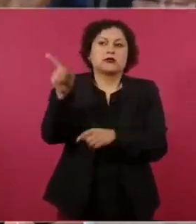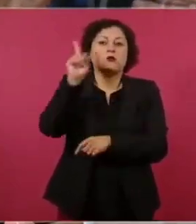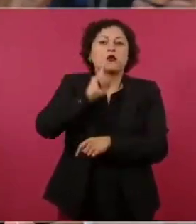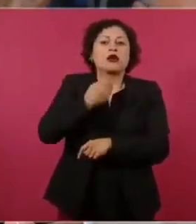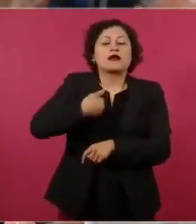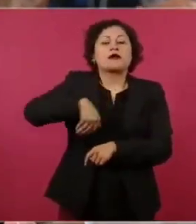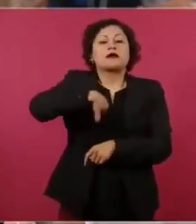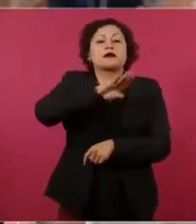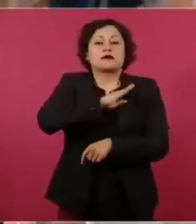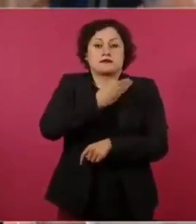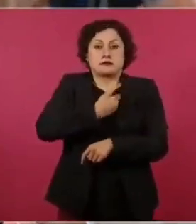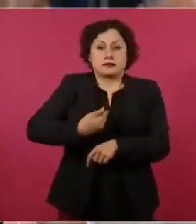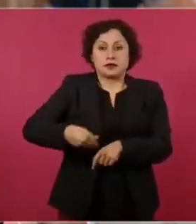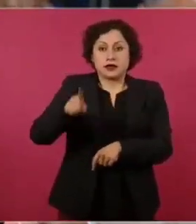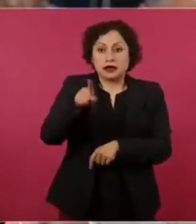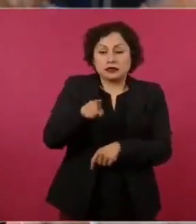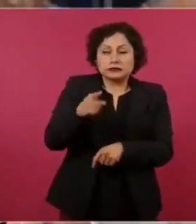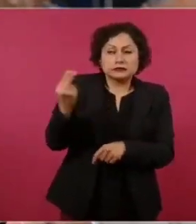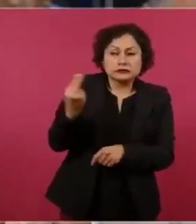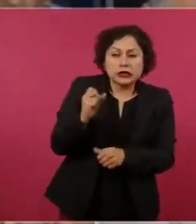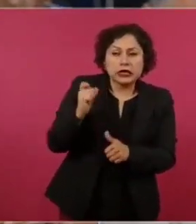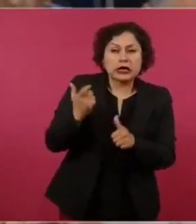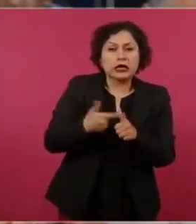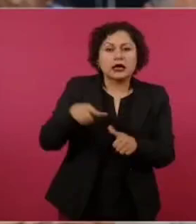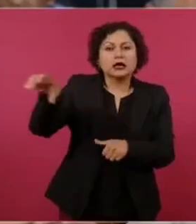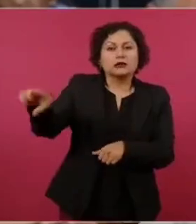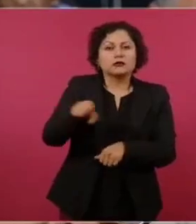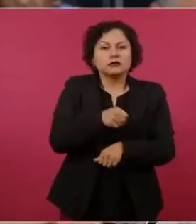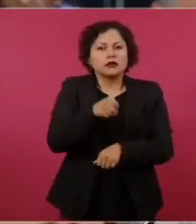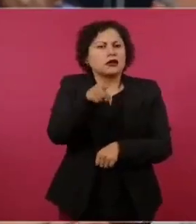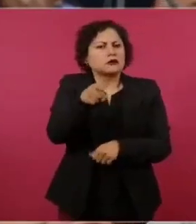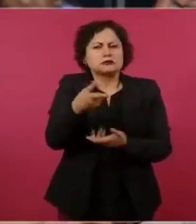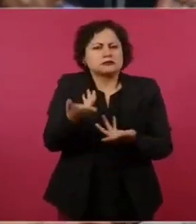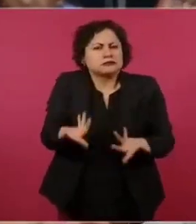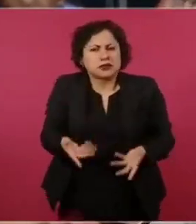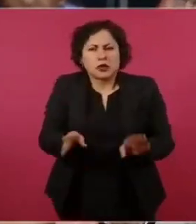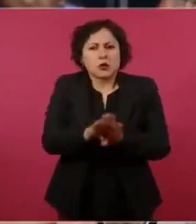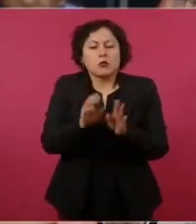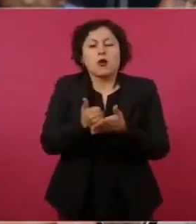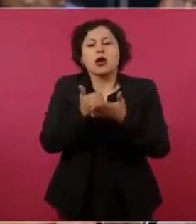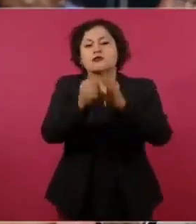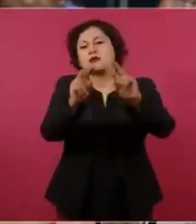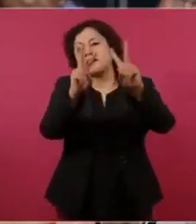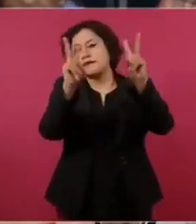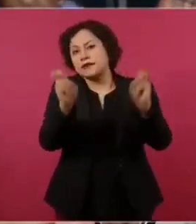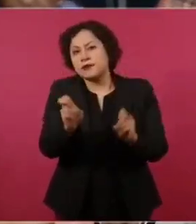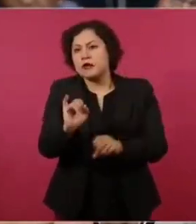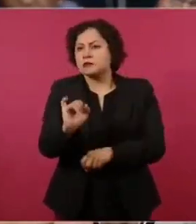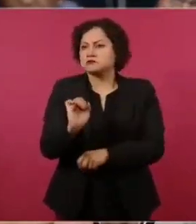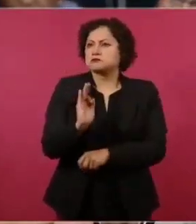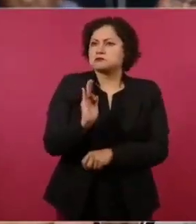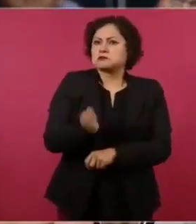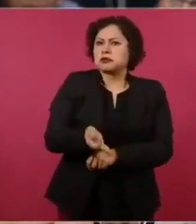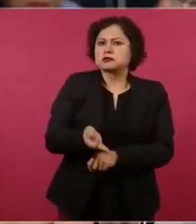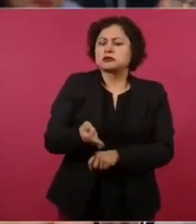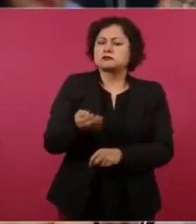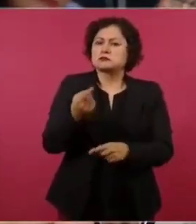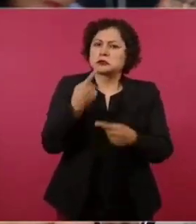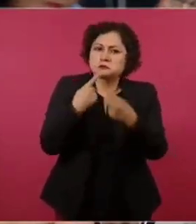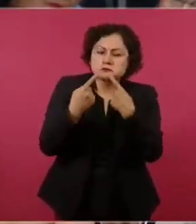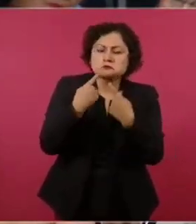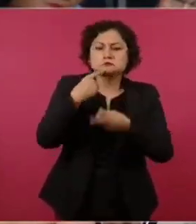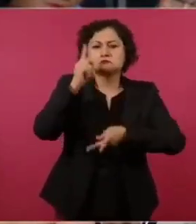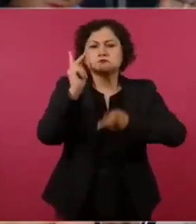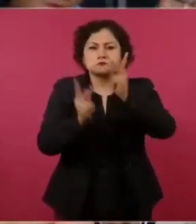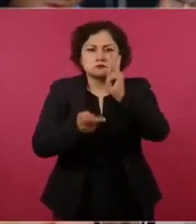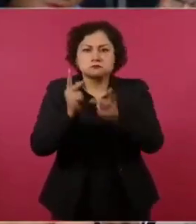si es que así ella lo requiere, por supuesto. ¿En qué temas podría usted aceptar tener una conversación,